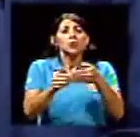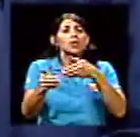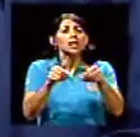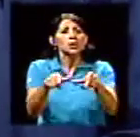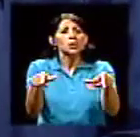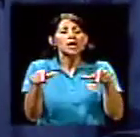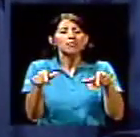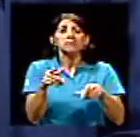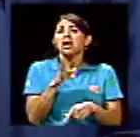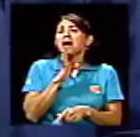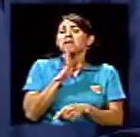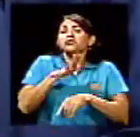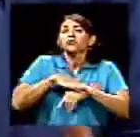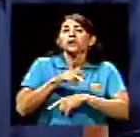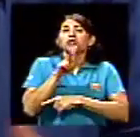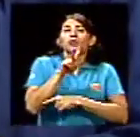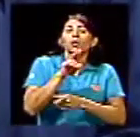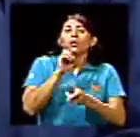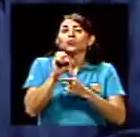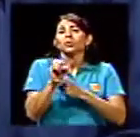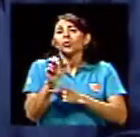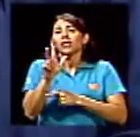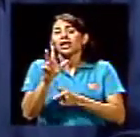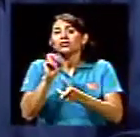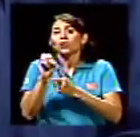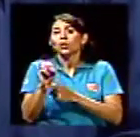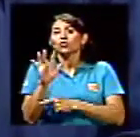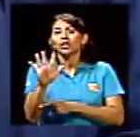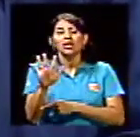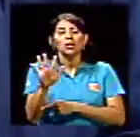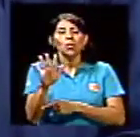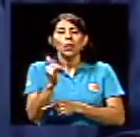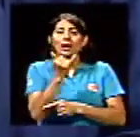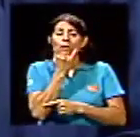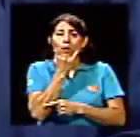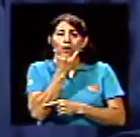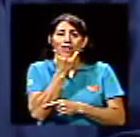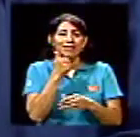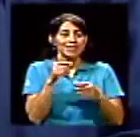3, 5, cualquier tipo de mostreo. Digo, cualquier tipo de error, dependiendo del tamaño de la muestra.